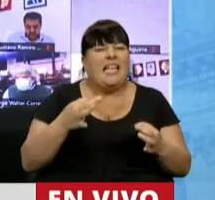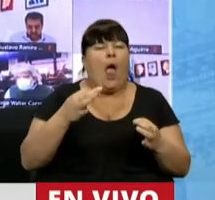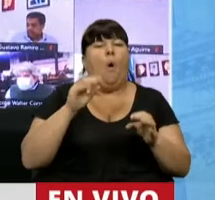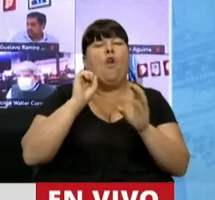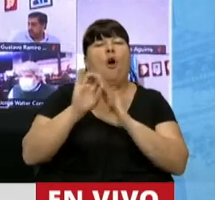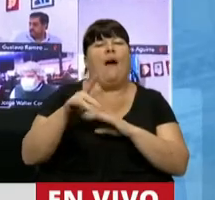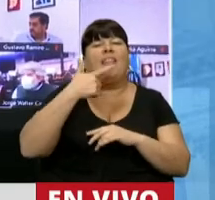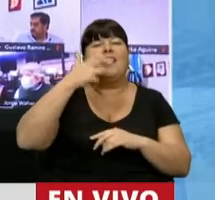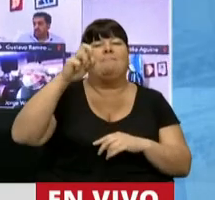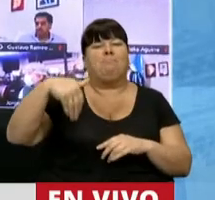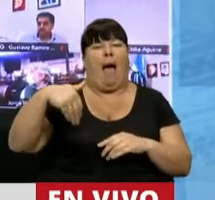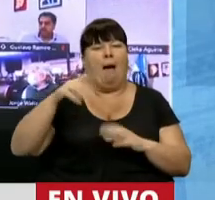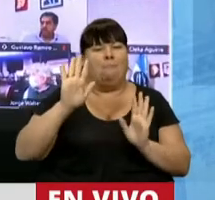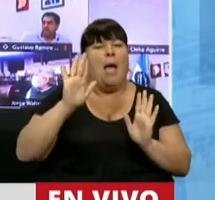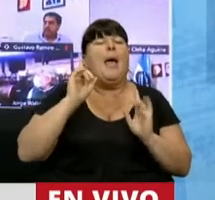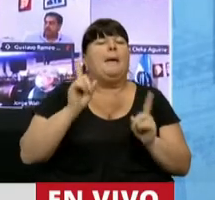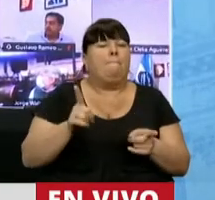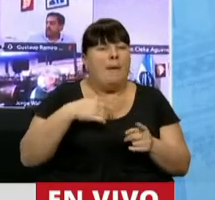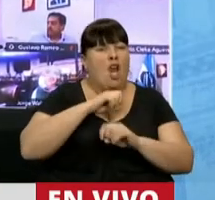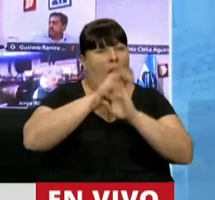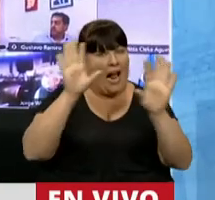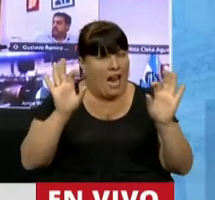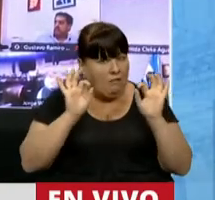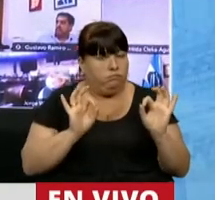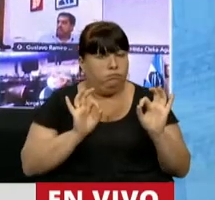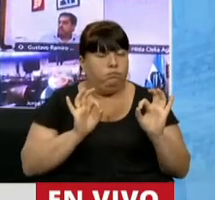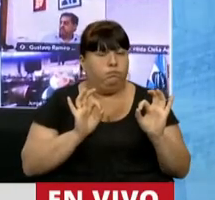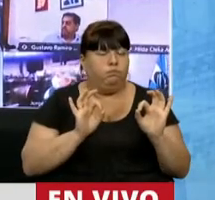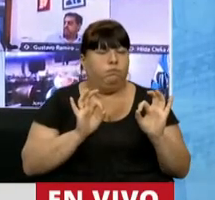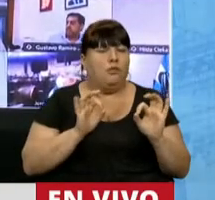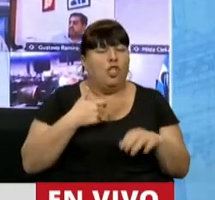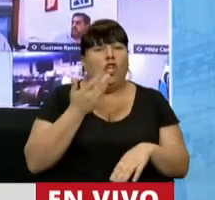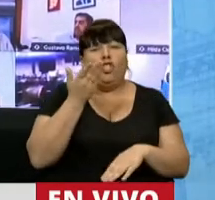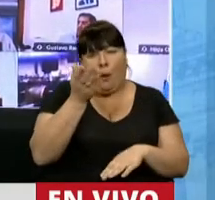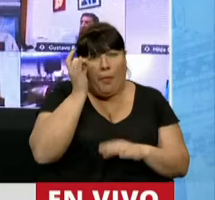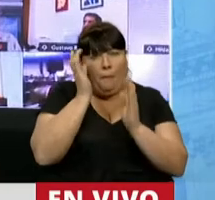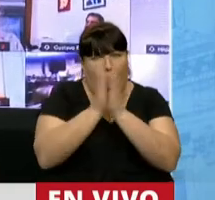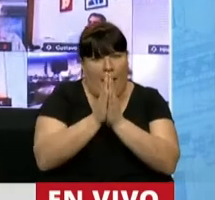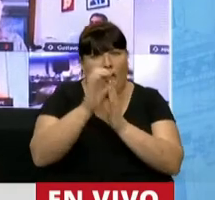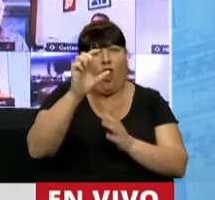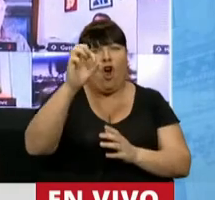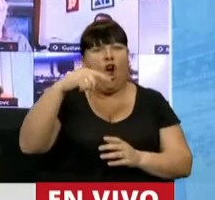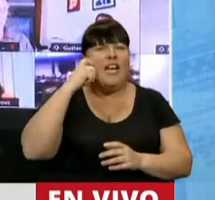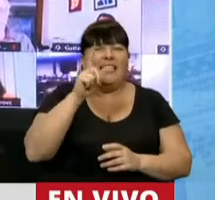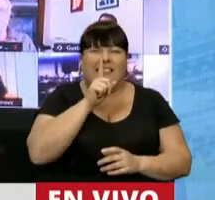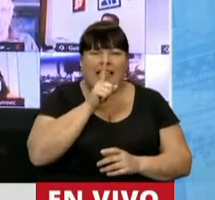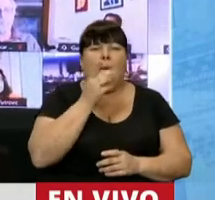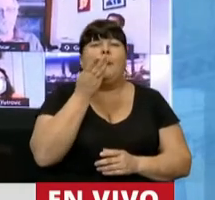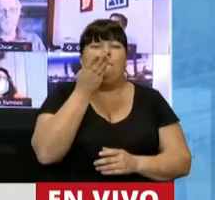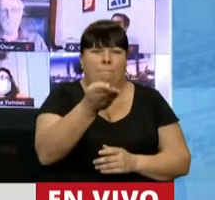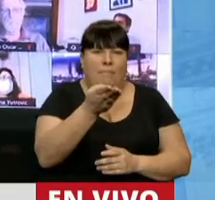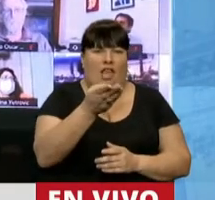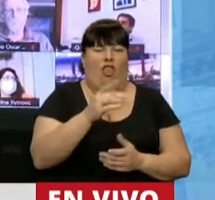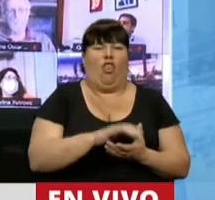entrado como spam, pero dado esta aclaración, pido disculpas al CONICET, pido que se